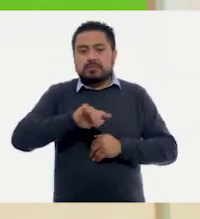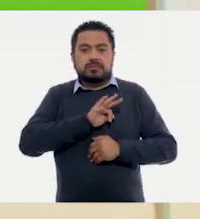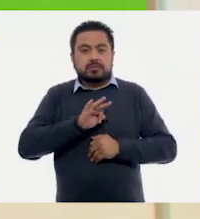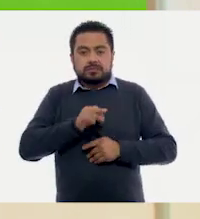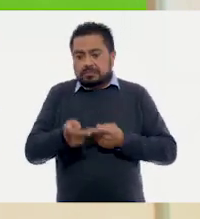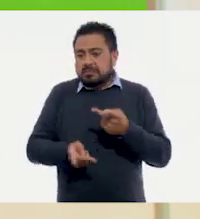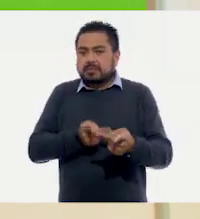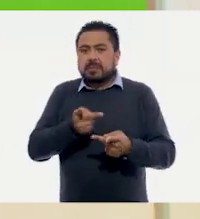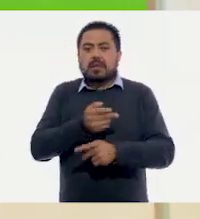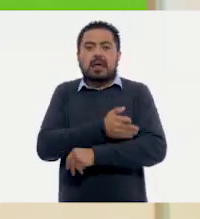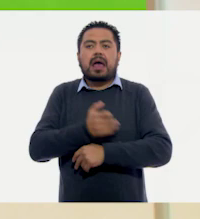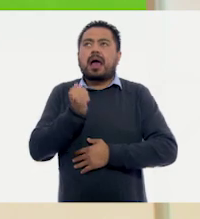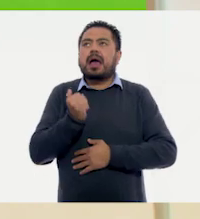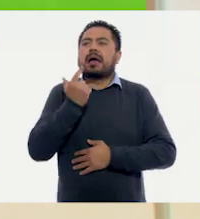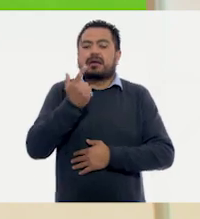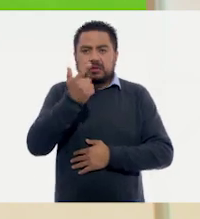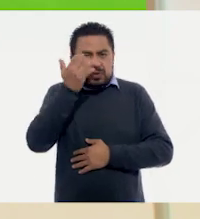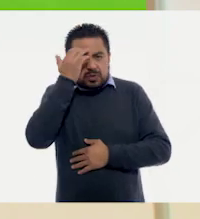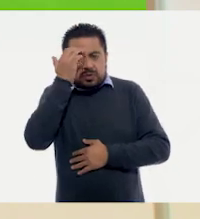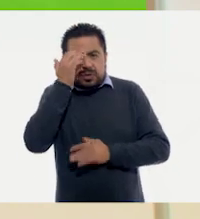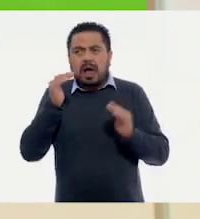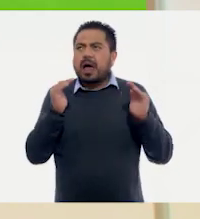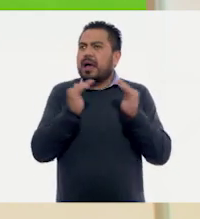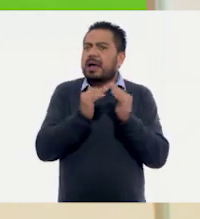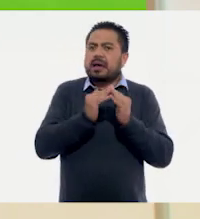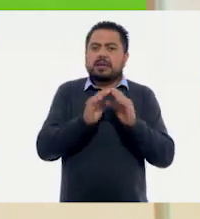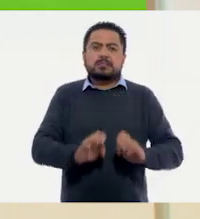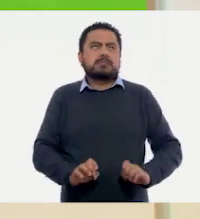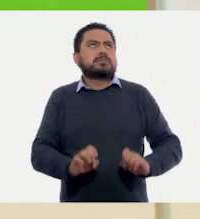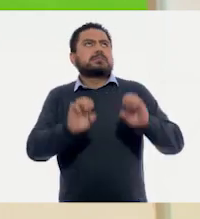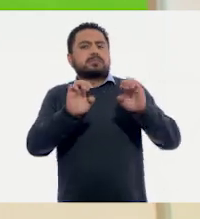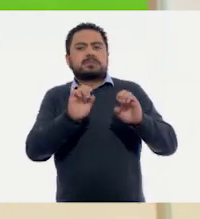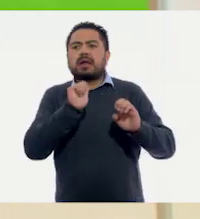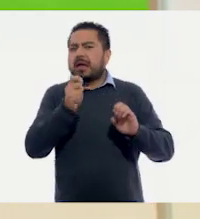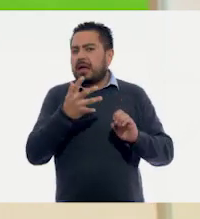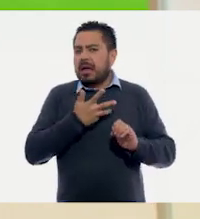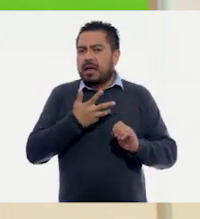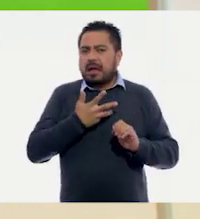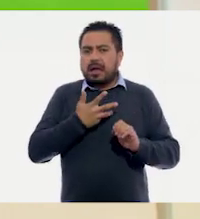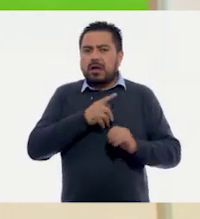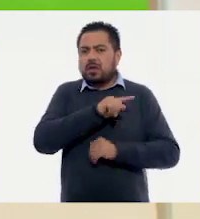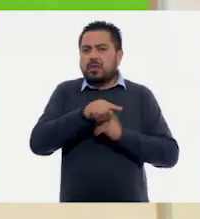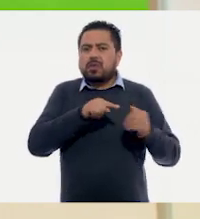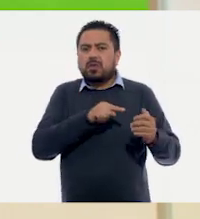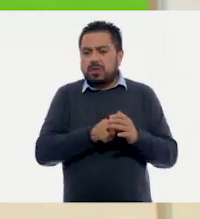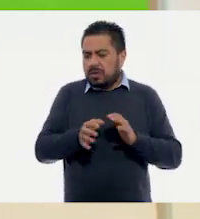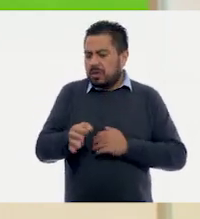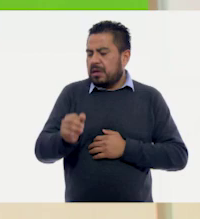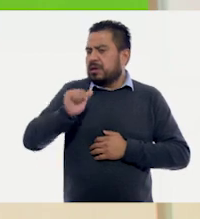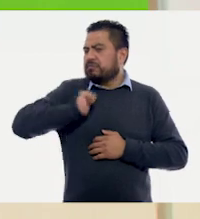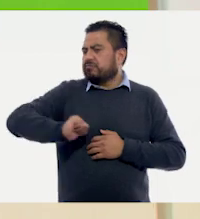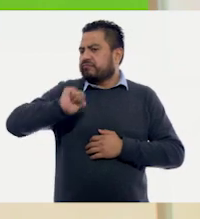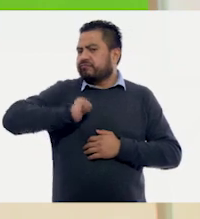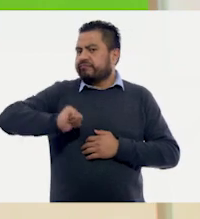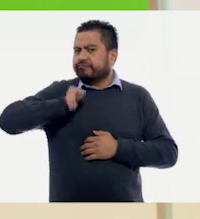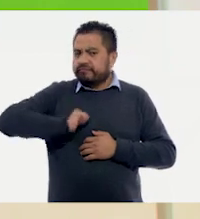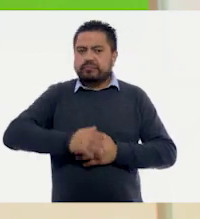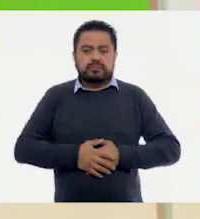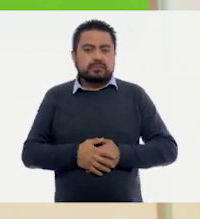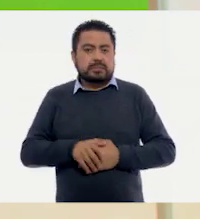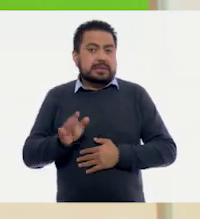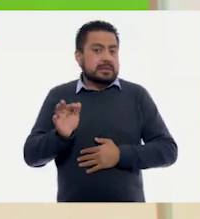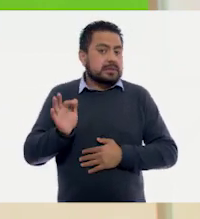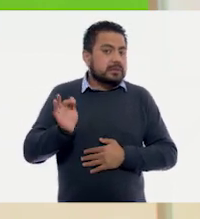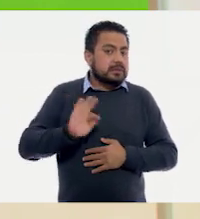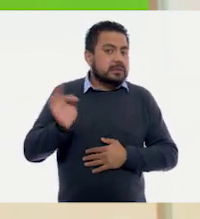preguntar a algún familiar si conocen alguna casa o edificio que existe en la localidad desde hace mucho tiempo. Y